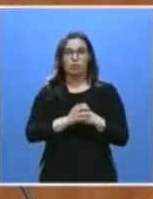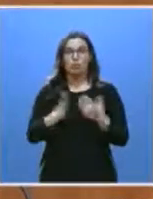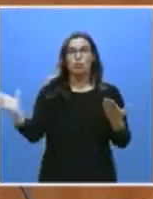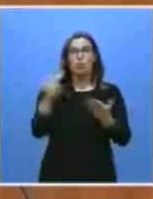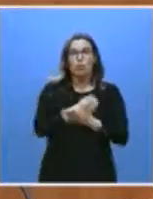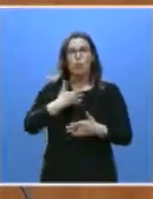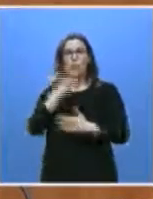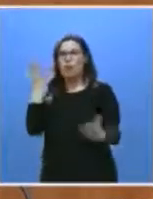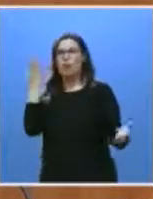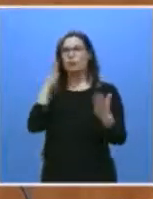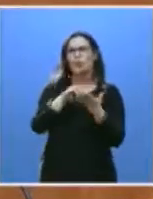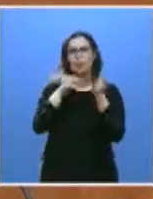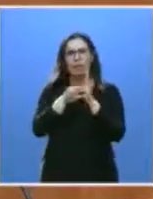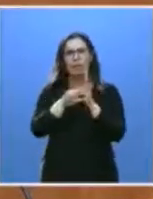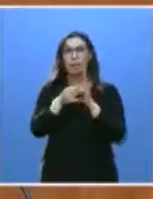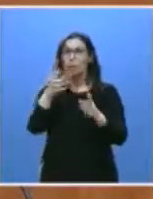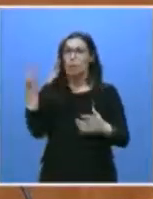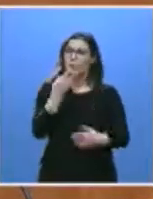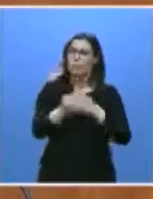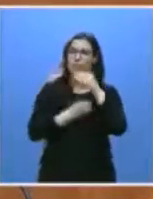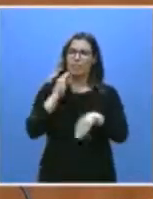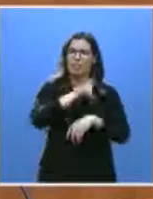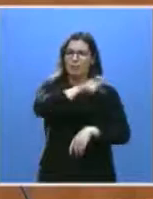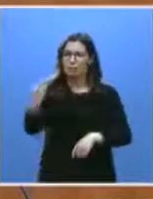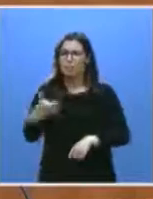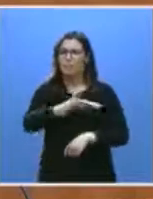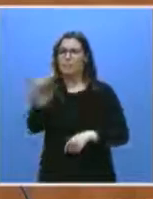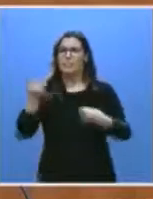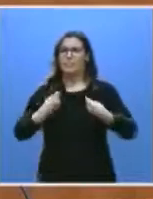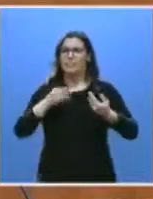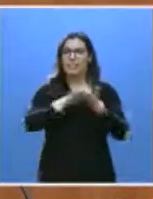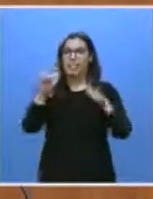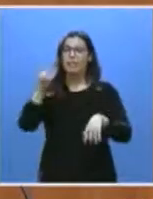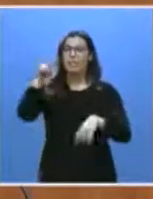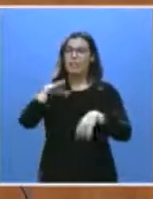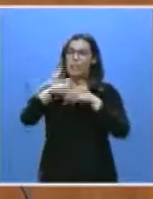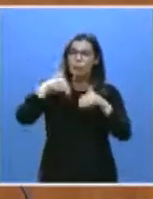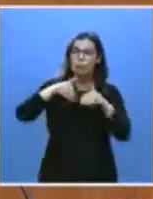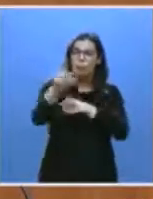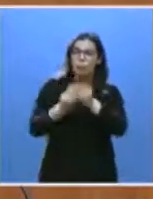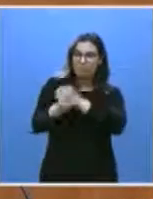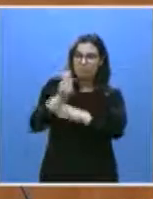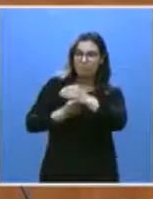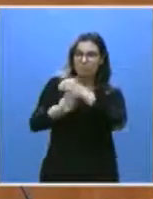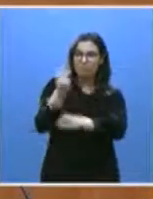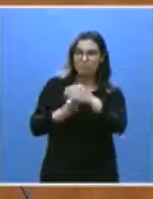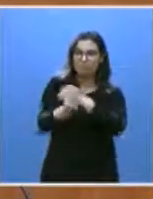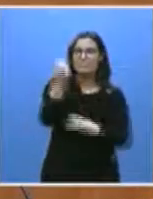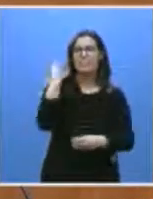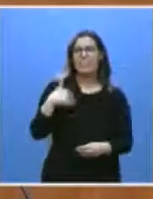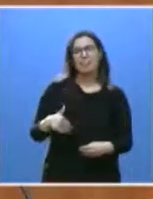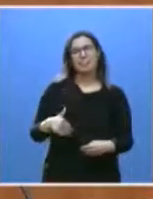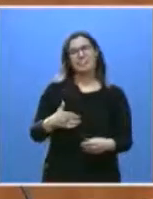afrontar los proyectos que necesitamos. Se lo debemos a la gente de esta tierra. Se lo debemos también a las generaciones futuras. Ya son demasiadas,